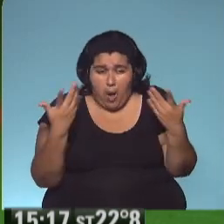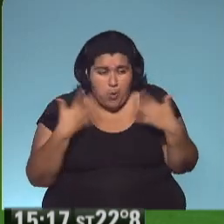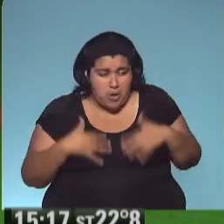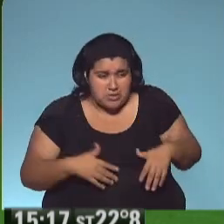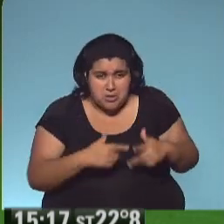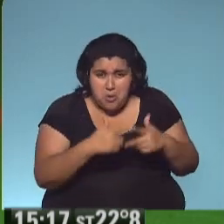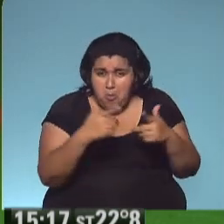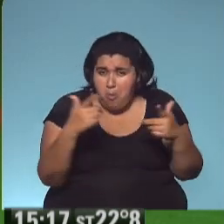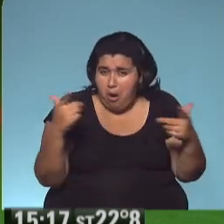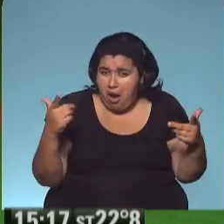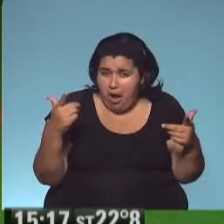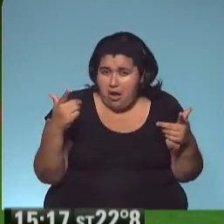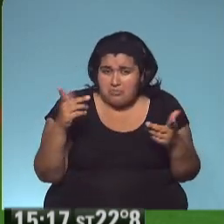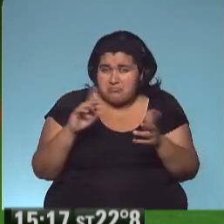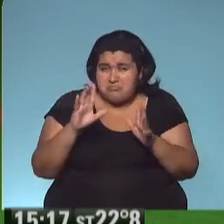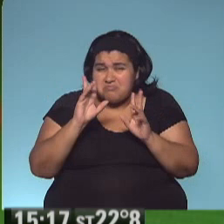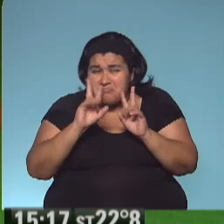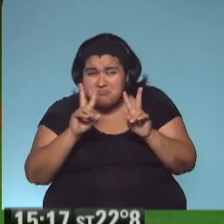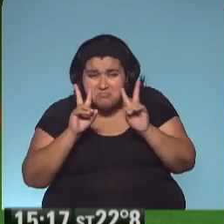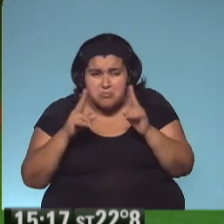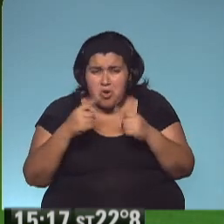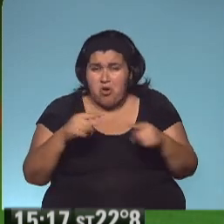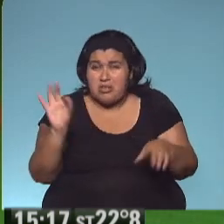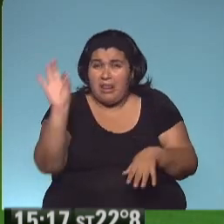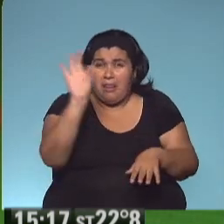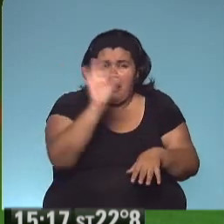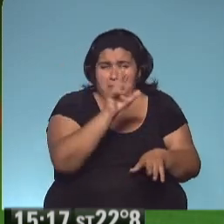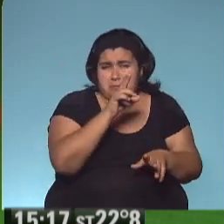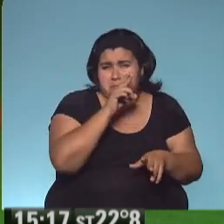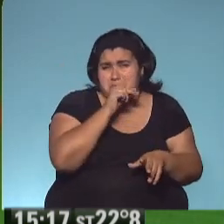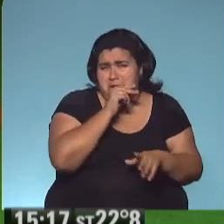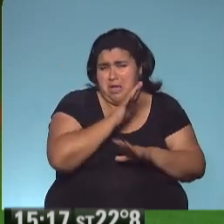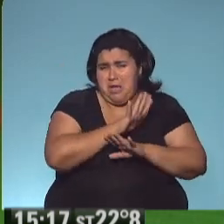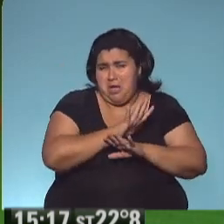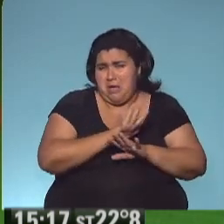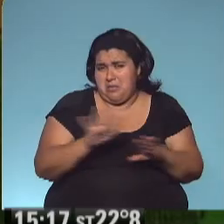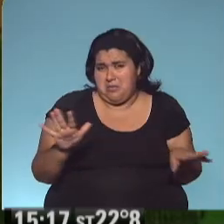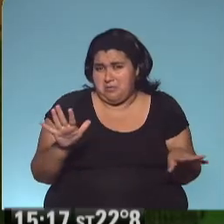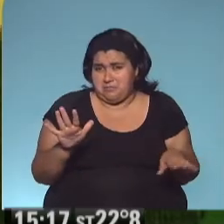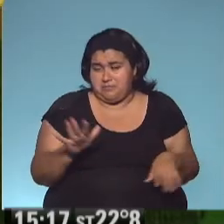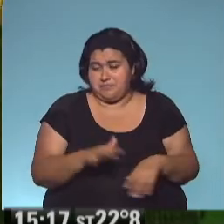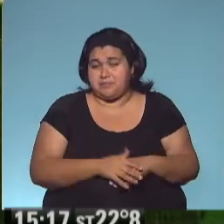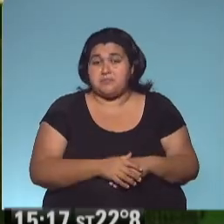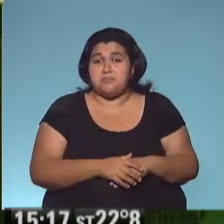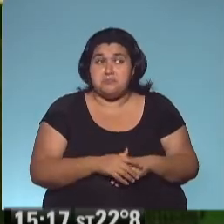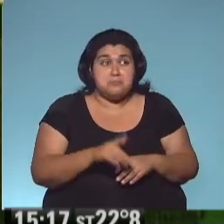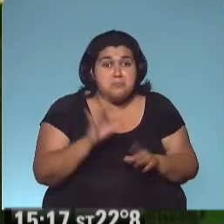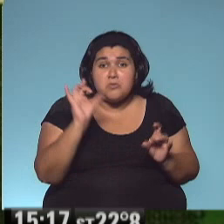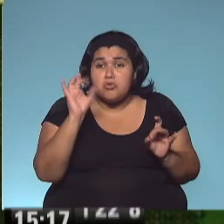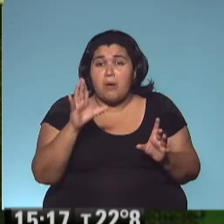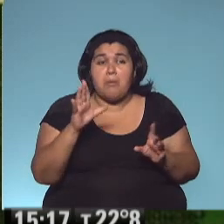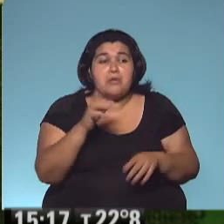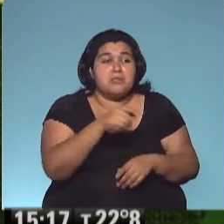Ni un colador de té. Ni una bolilla. Ni la pelusa de un bolsillo. Nada más que